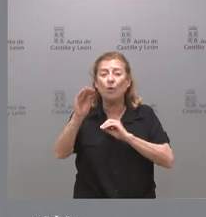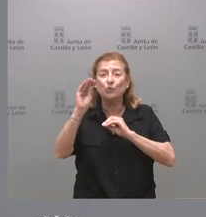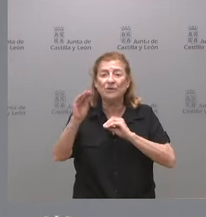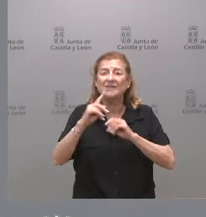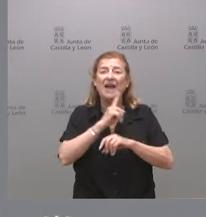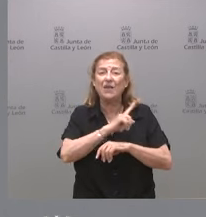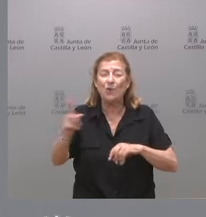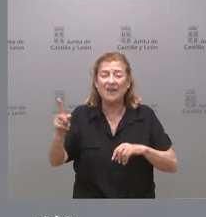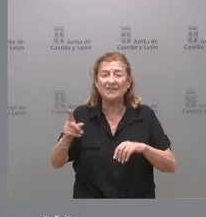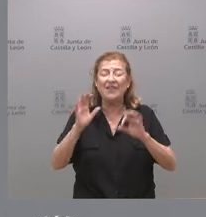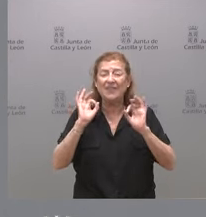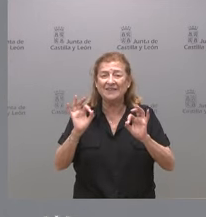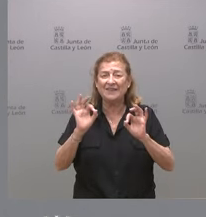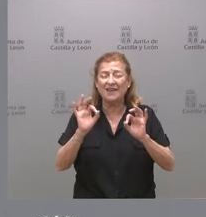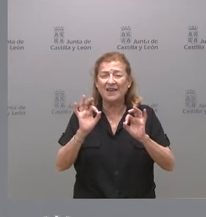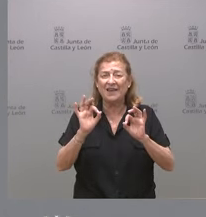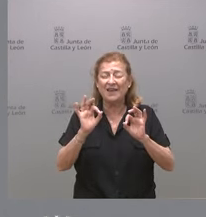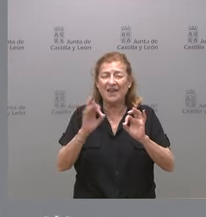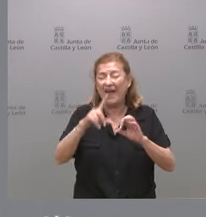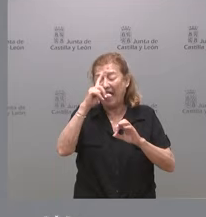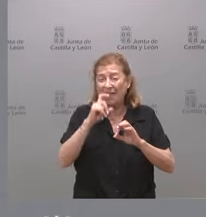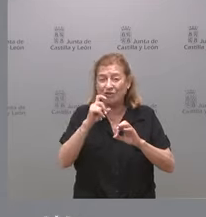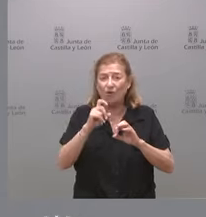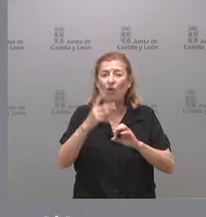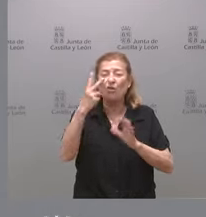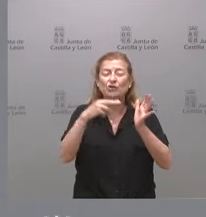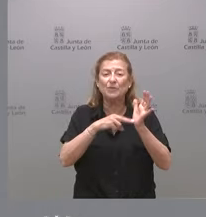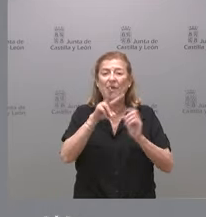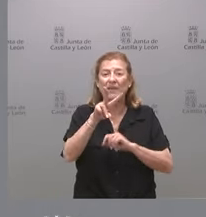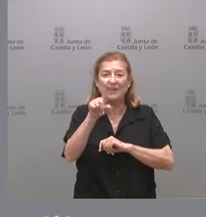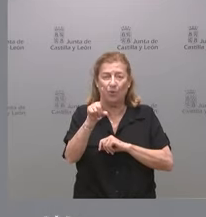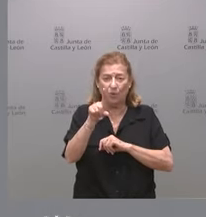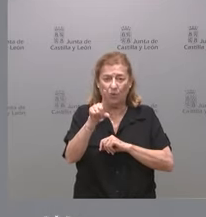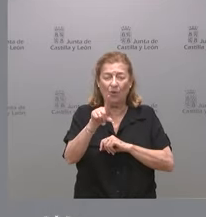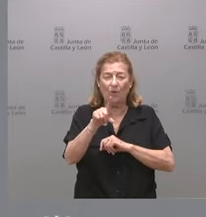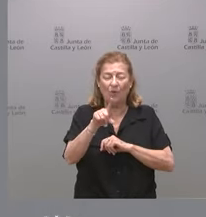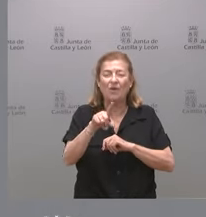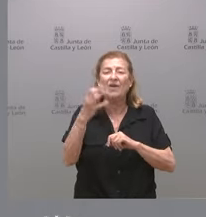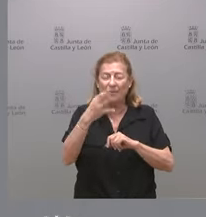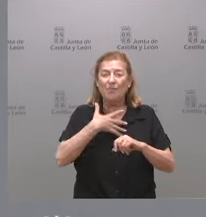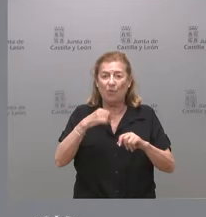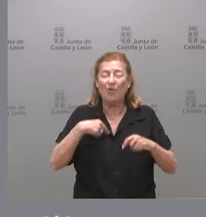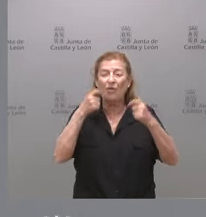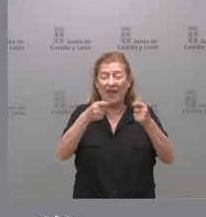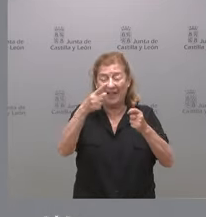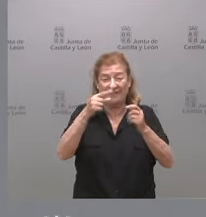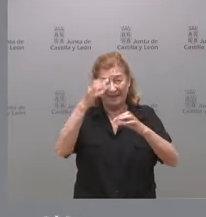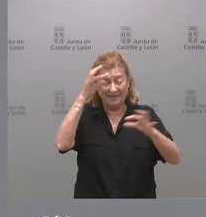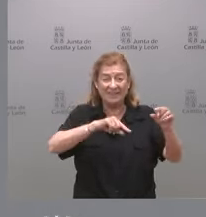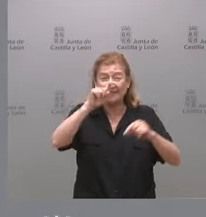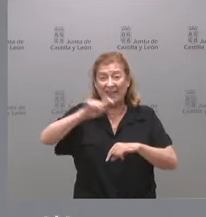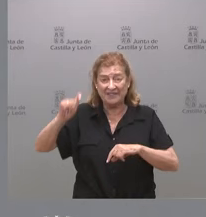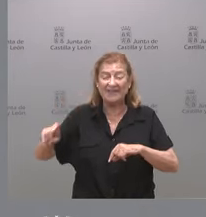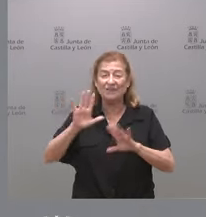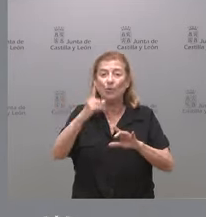desde el año 2021 que les podemos dar esta estadística y por tanto es un